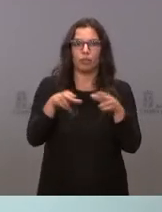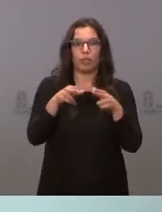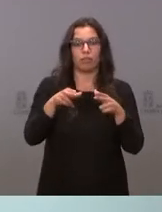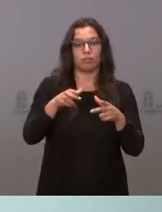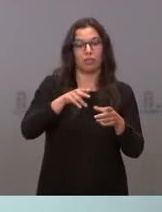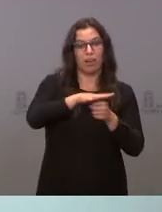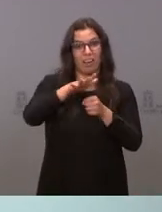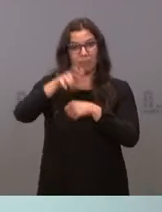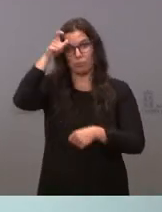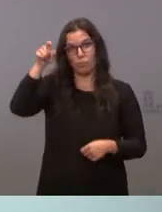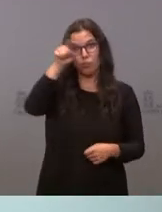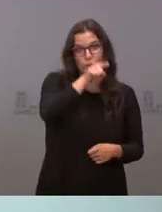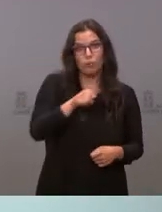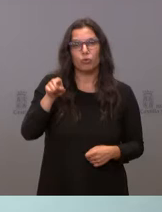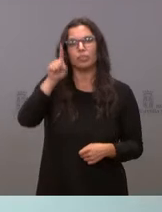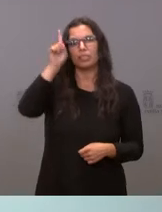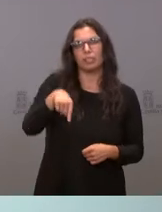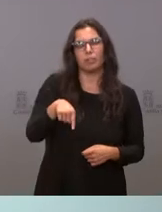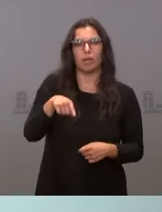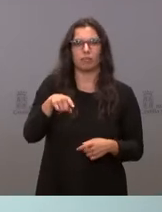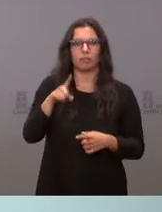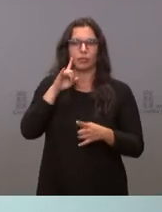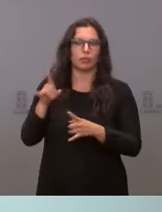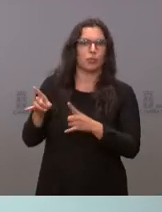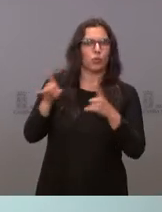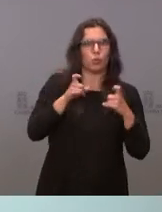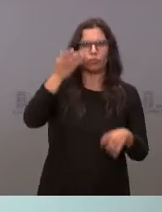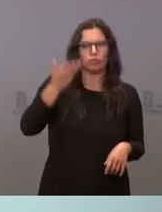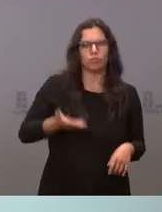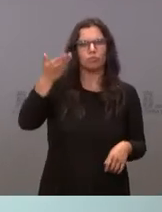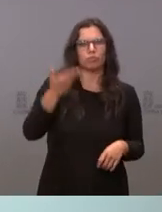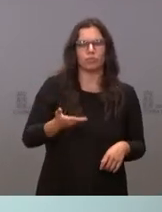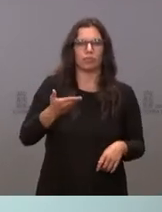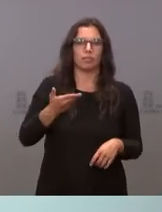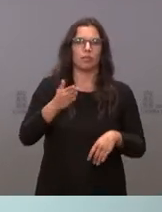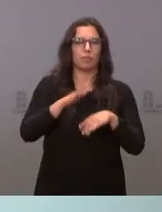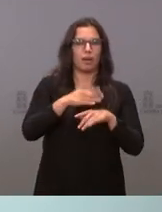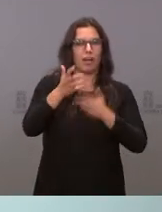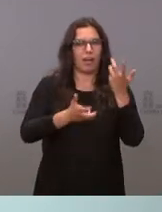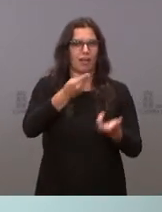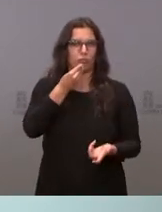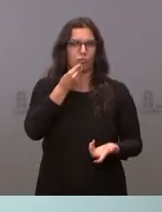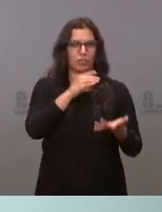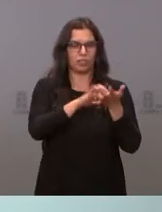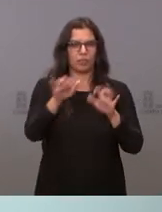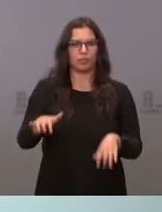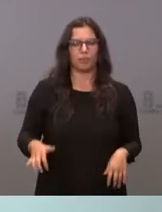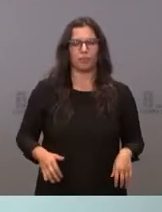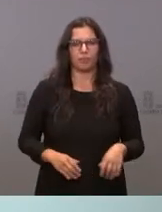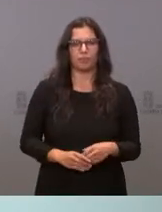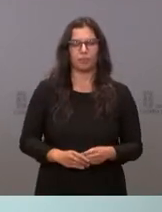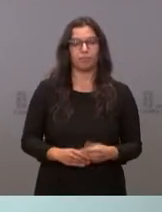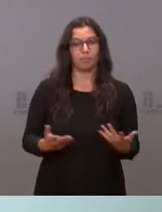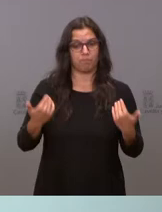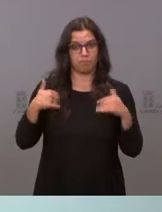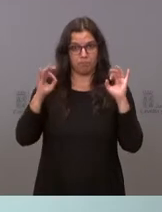mundo rural y un reclamo, sin duda, de primer nivel en la gastronomía de Castilla y León. Dicho